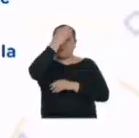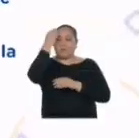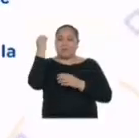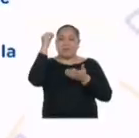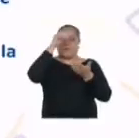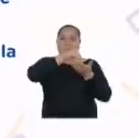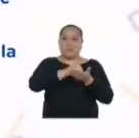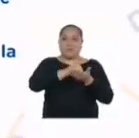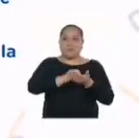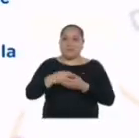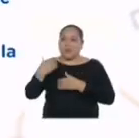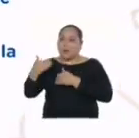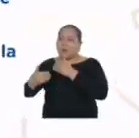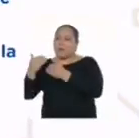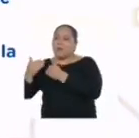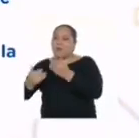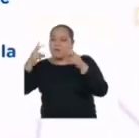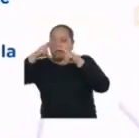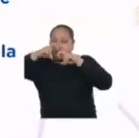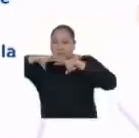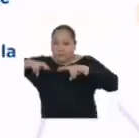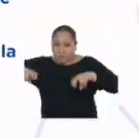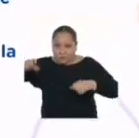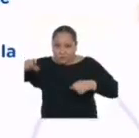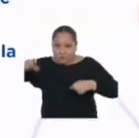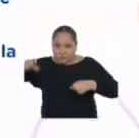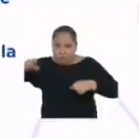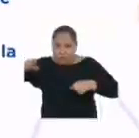incluir todo el proceso de la indagación científica desarrollada. Recuerda...